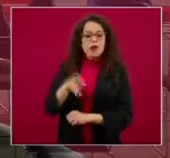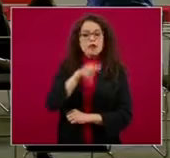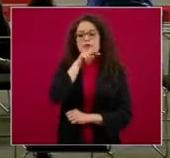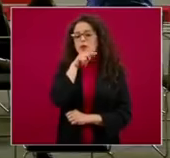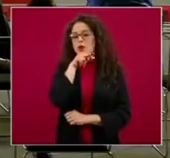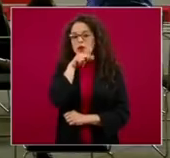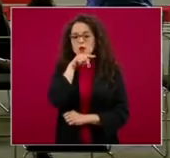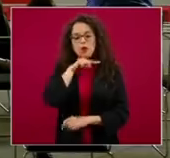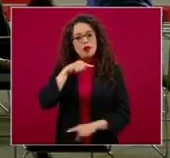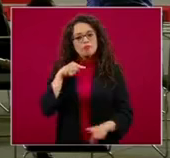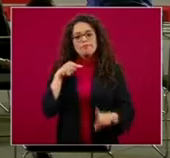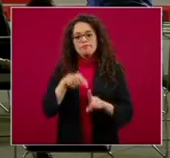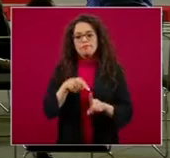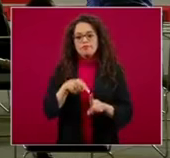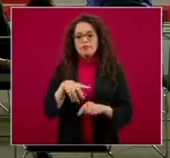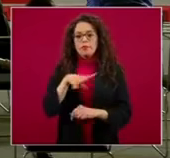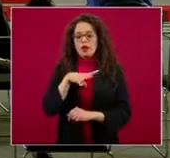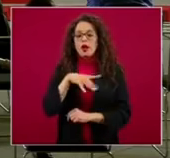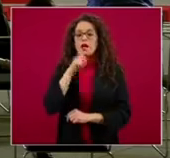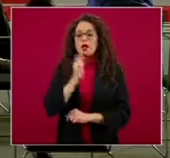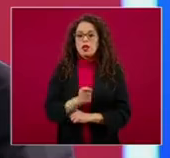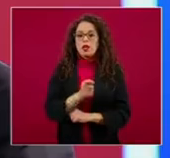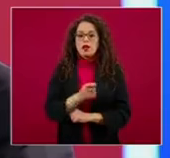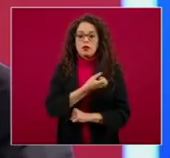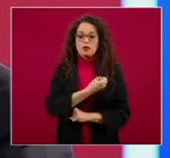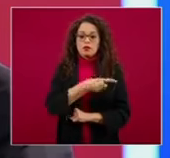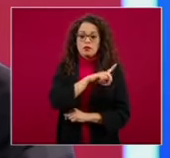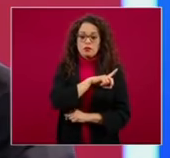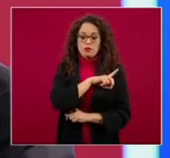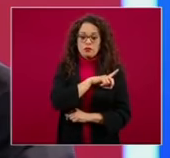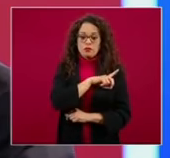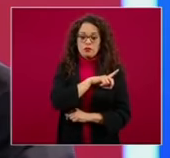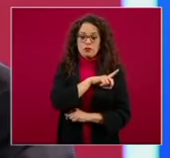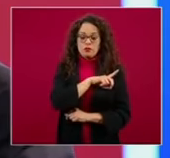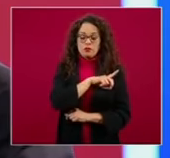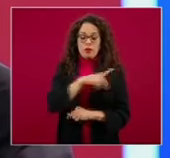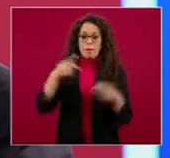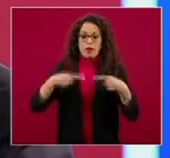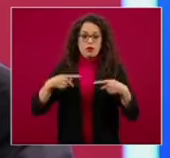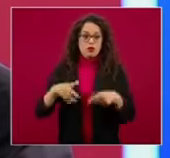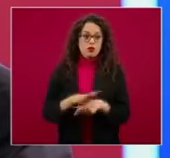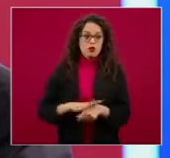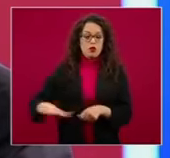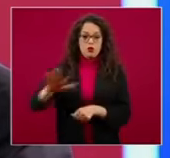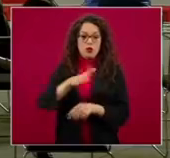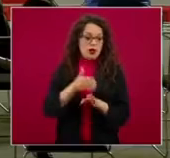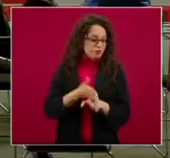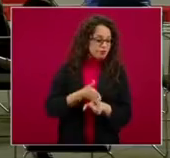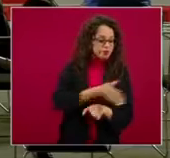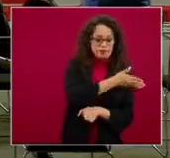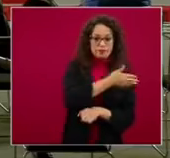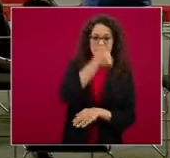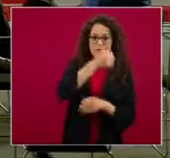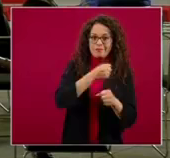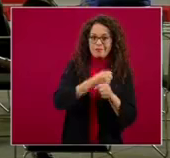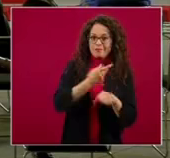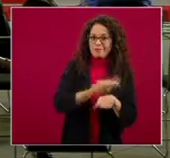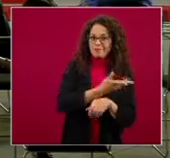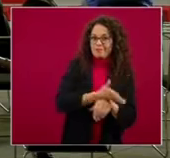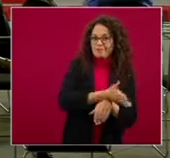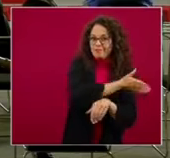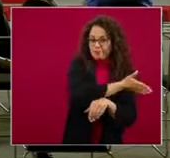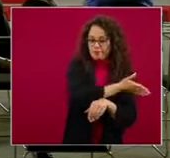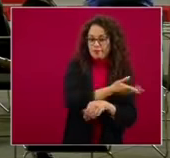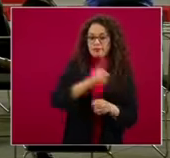el estado que guardaba la salud al final del sexenio pasado y el estado que guarda el Sistema